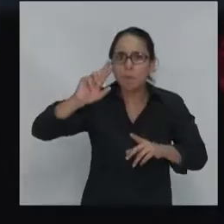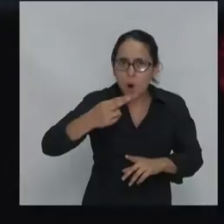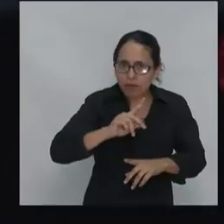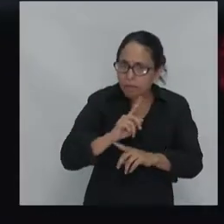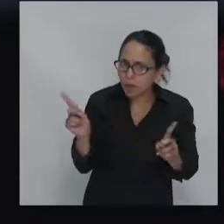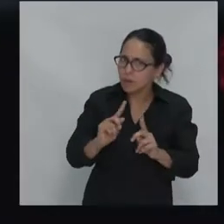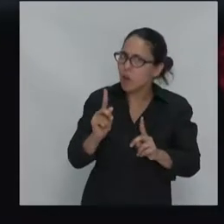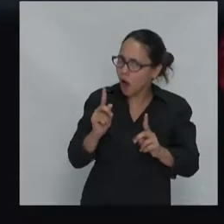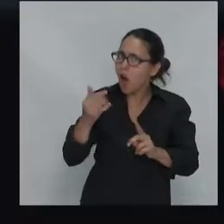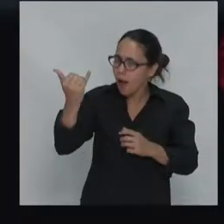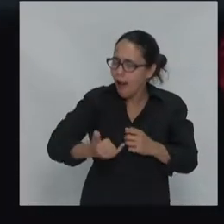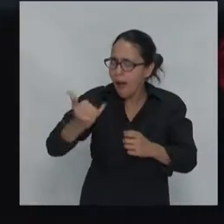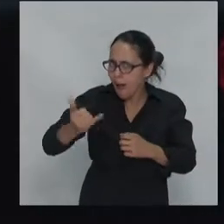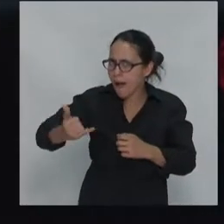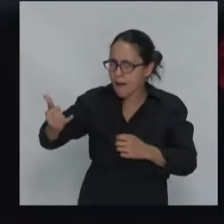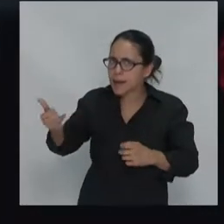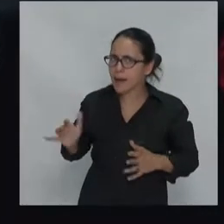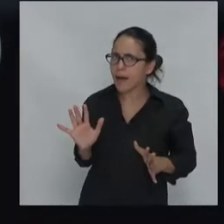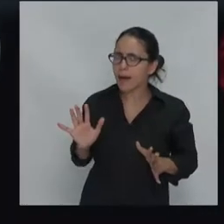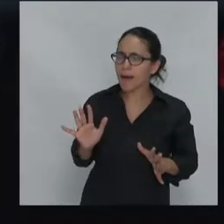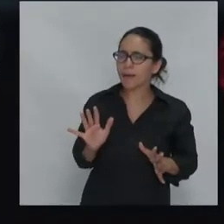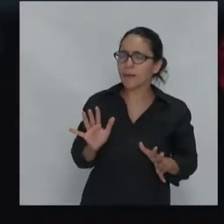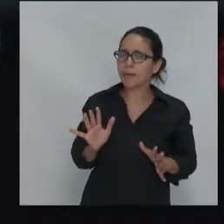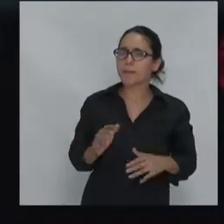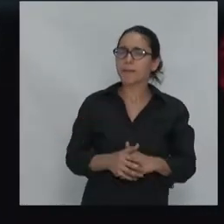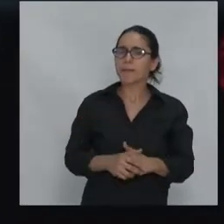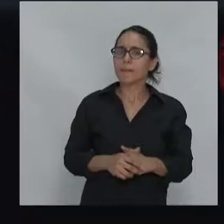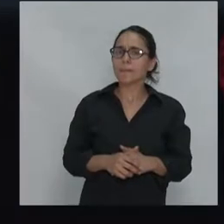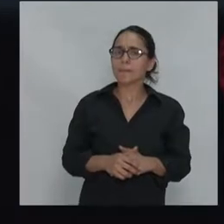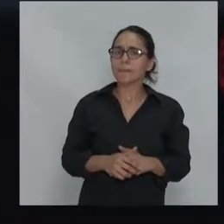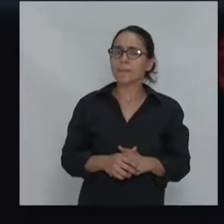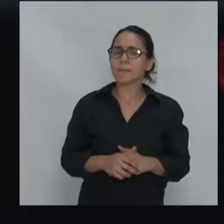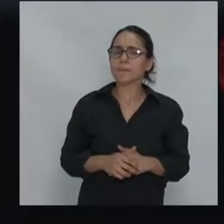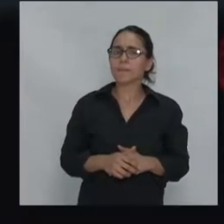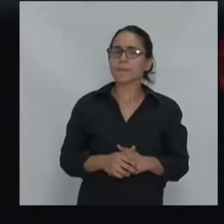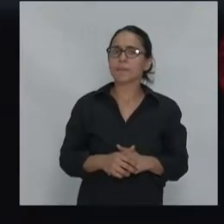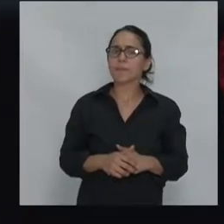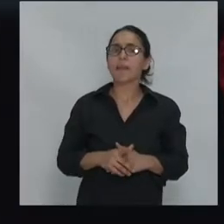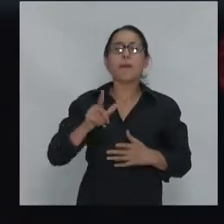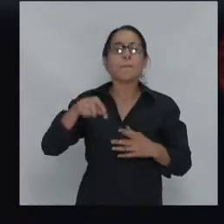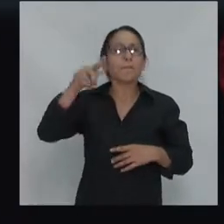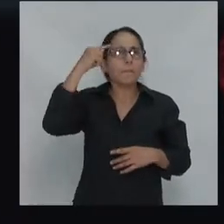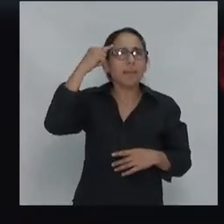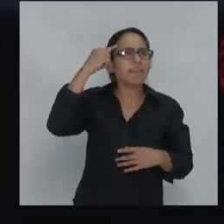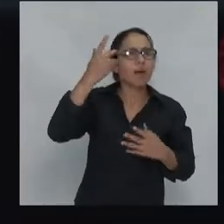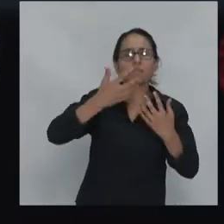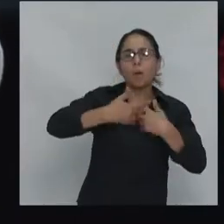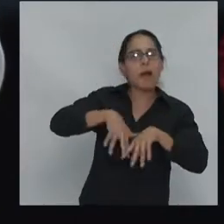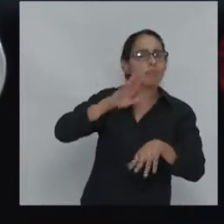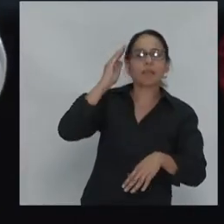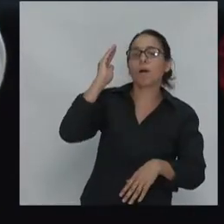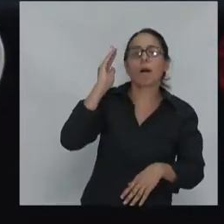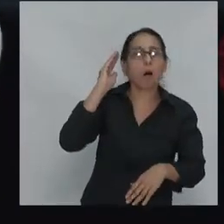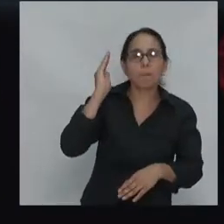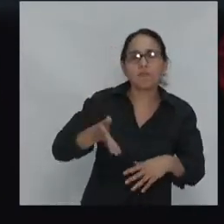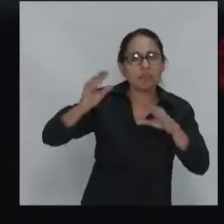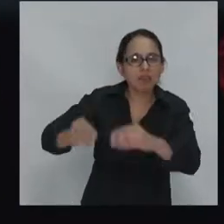eso condenado a derrota pero solamente con la única